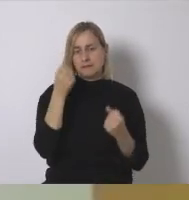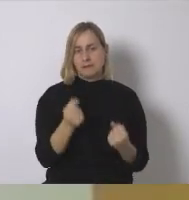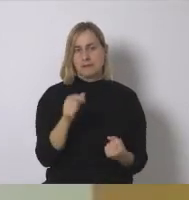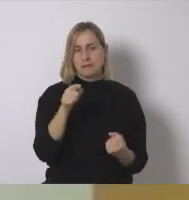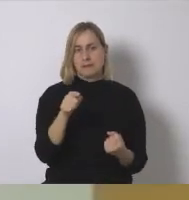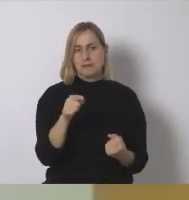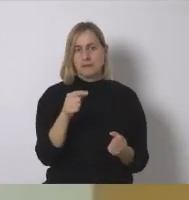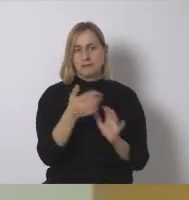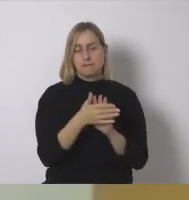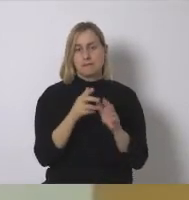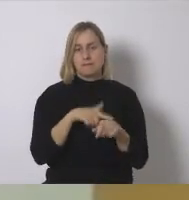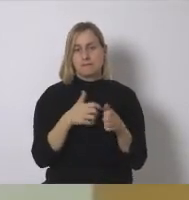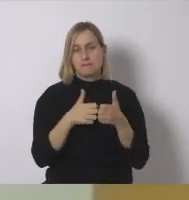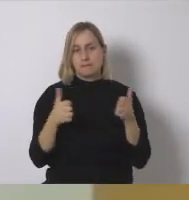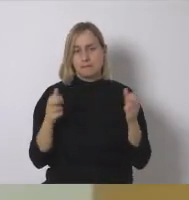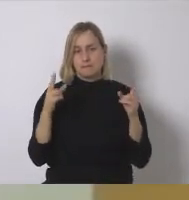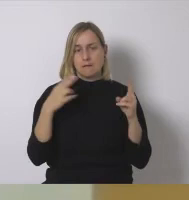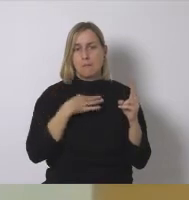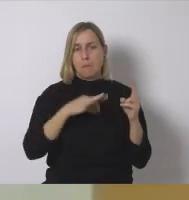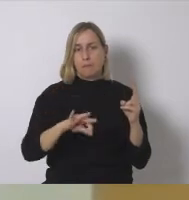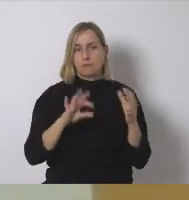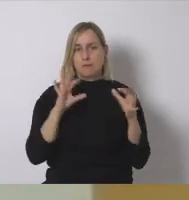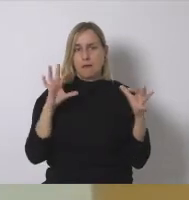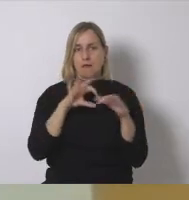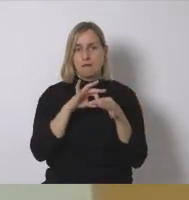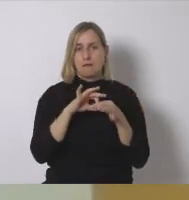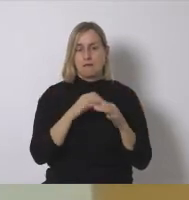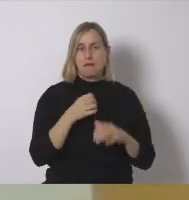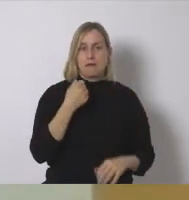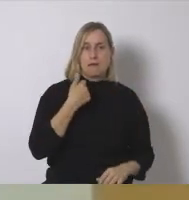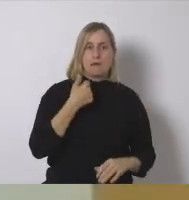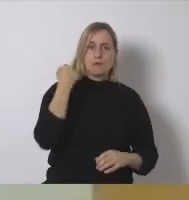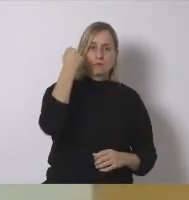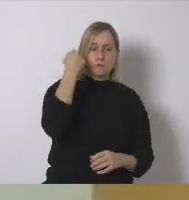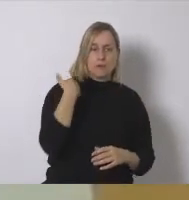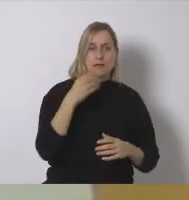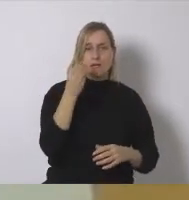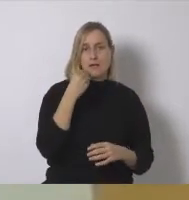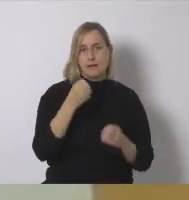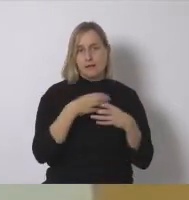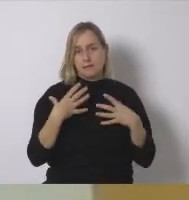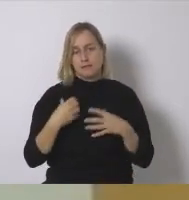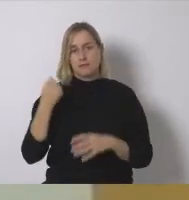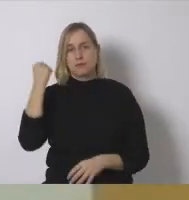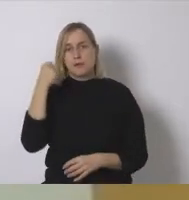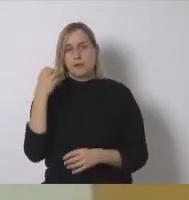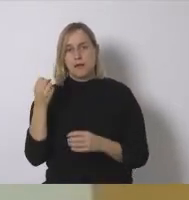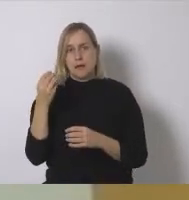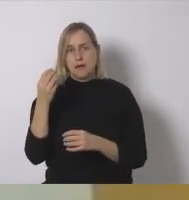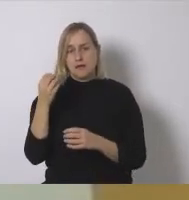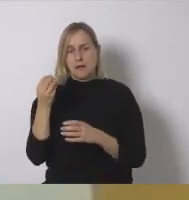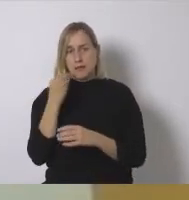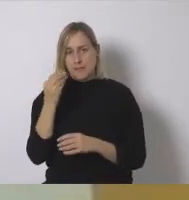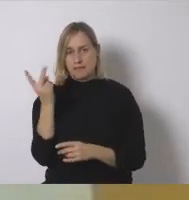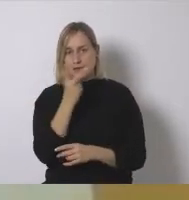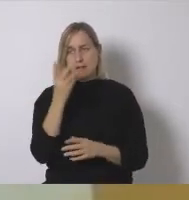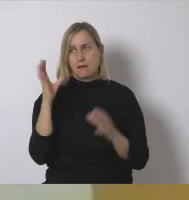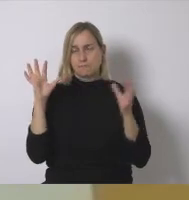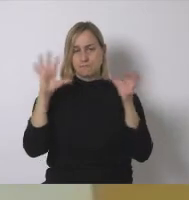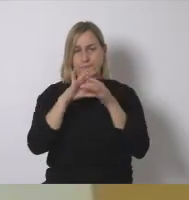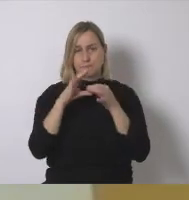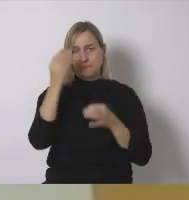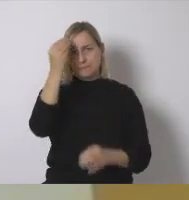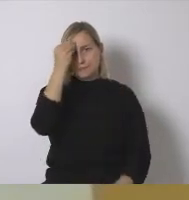que creo que pueden ser interesantes para comentar como las alianzas posibles entre soberanía